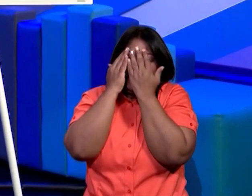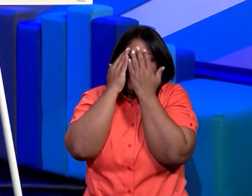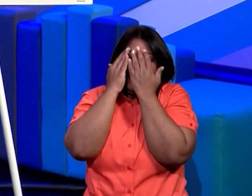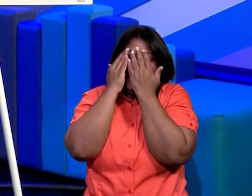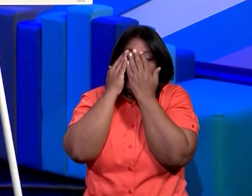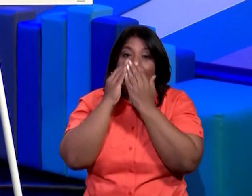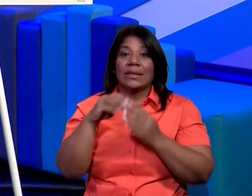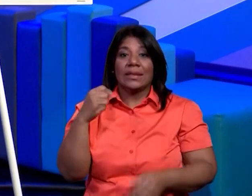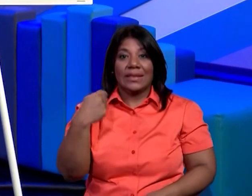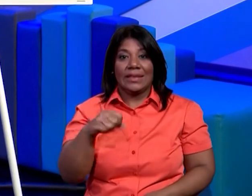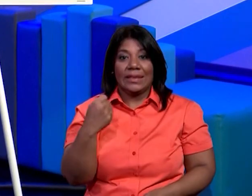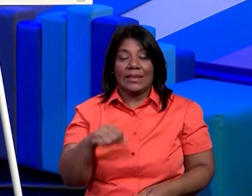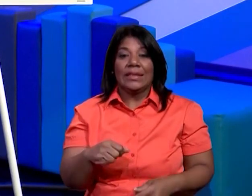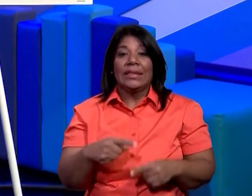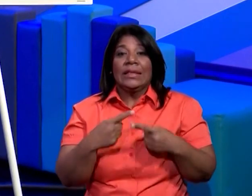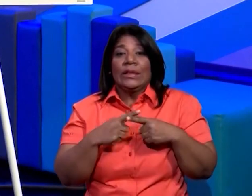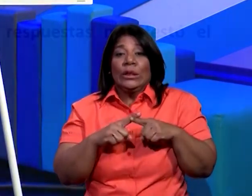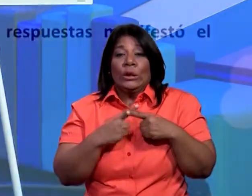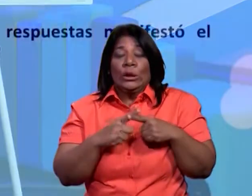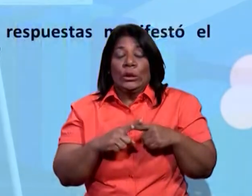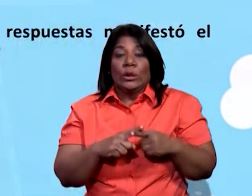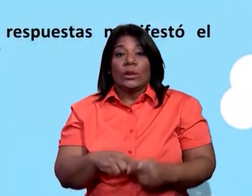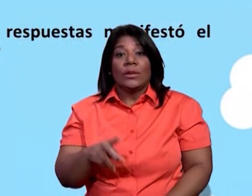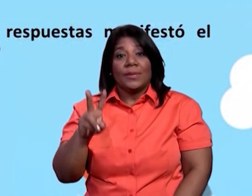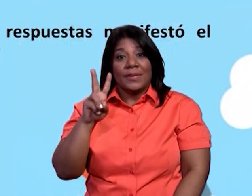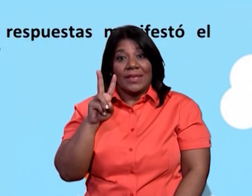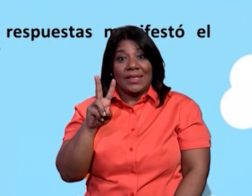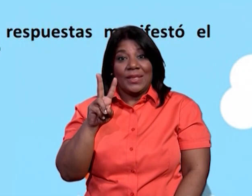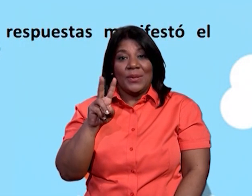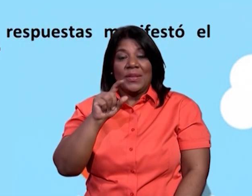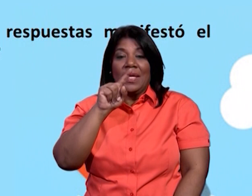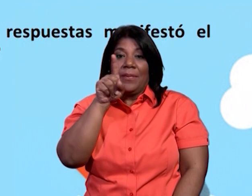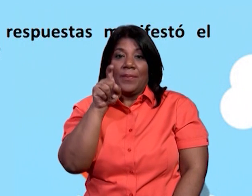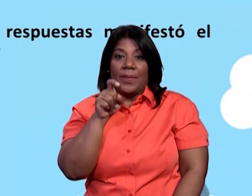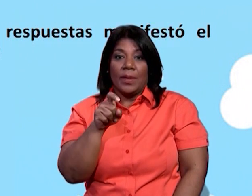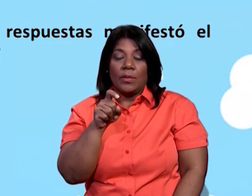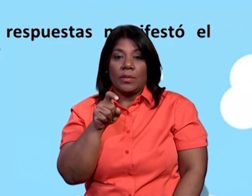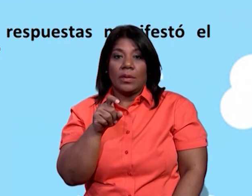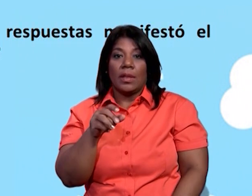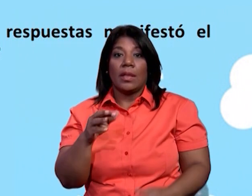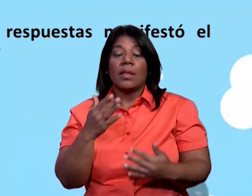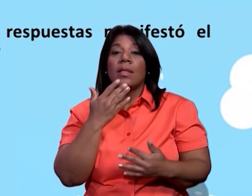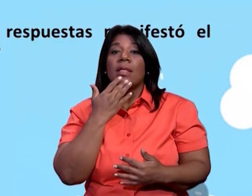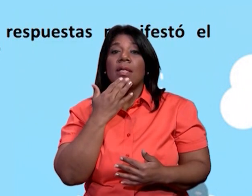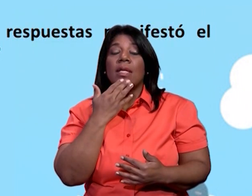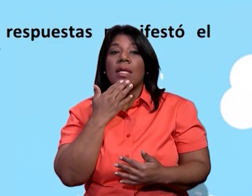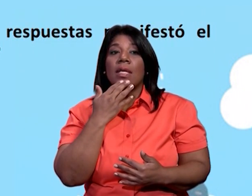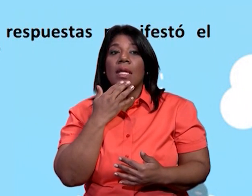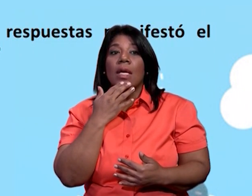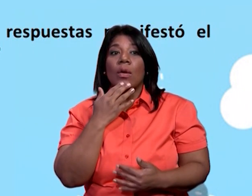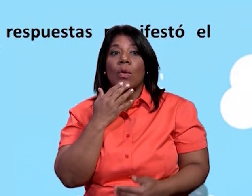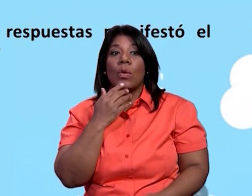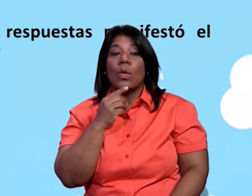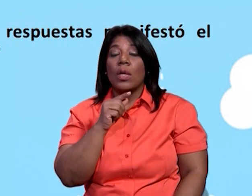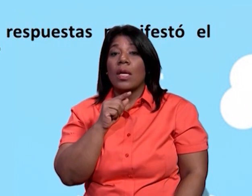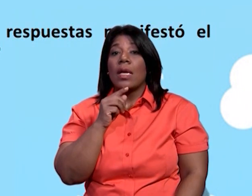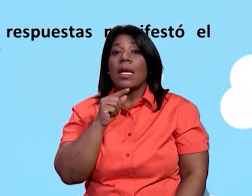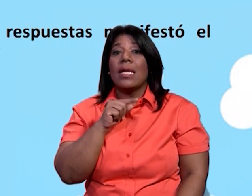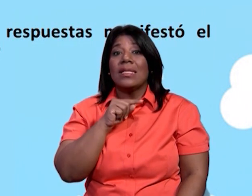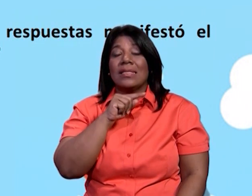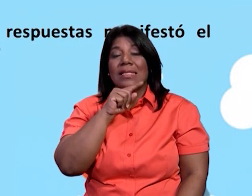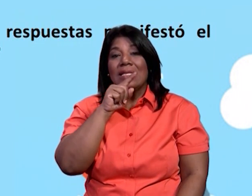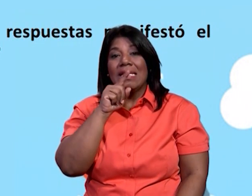jorge ese fue el estímulo pregunta número 2 de qué color es la flecha del estímulo